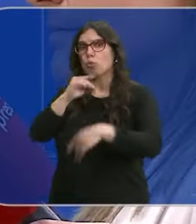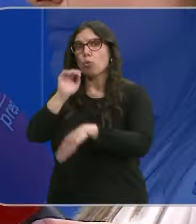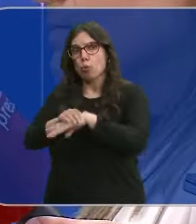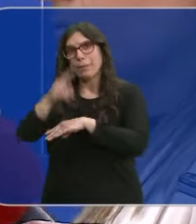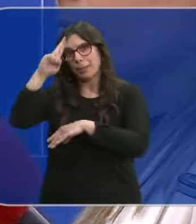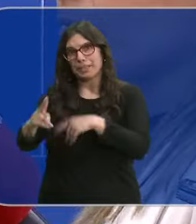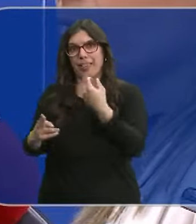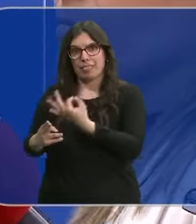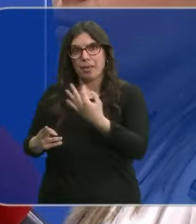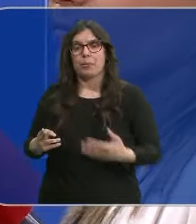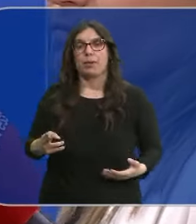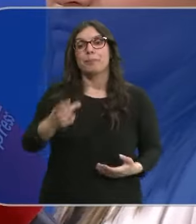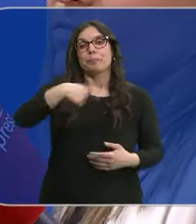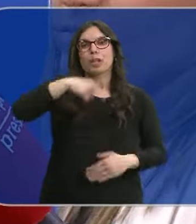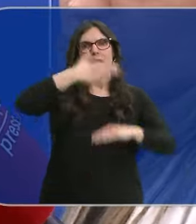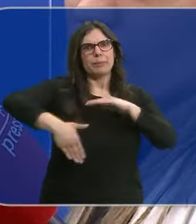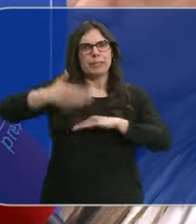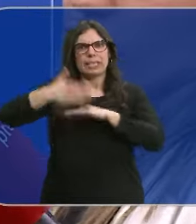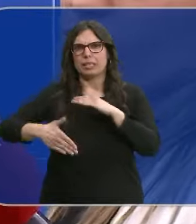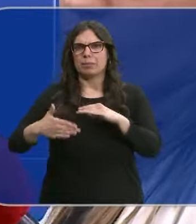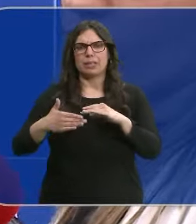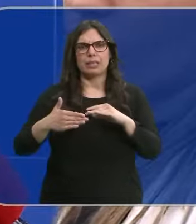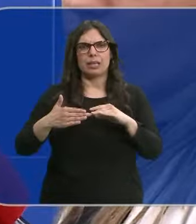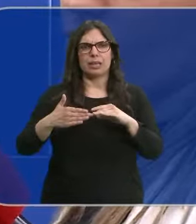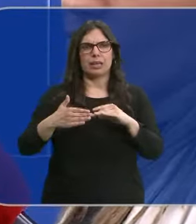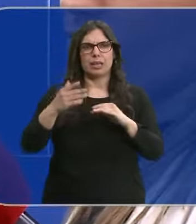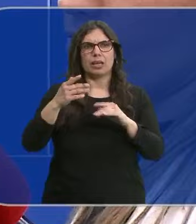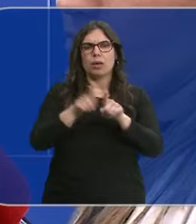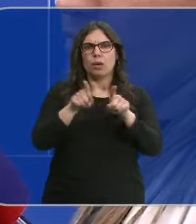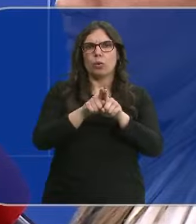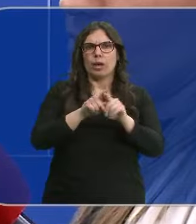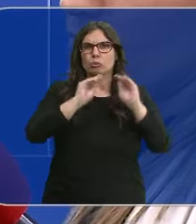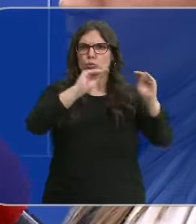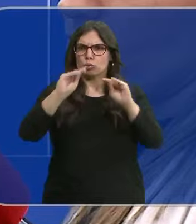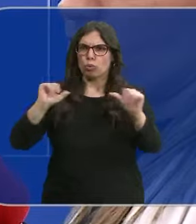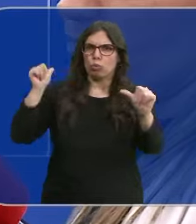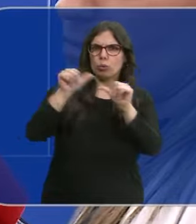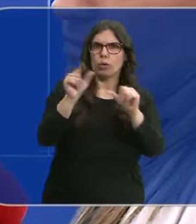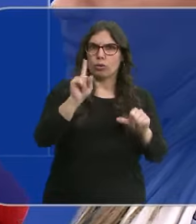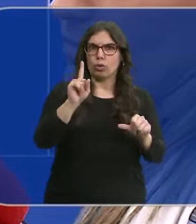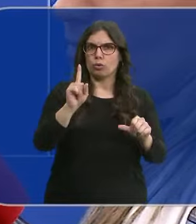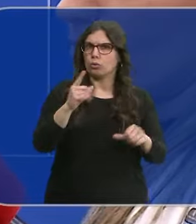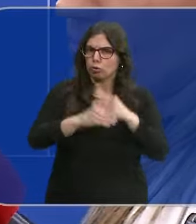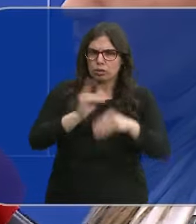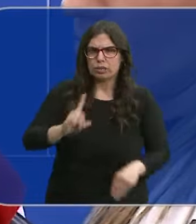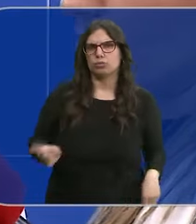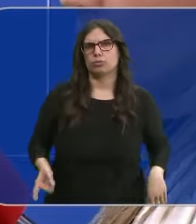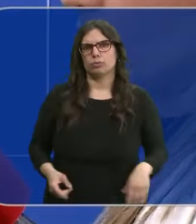No se les ha restringido en ningún momento las concesiones que tenían, que también se hubiera podido hacer.